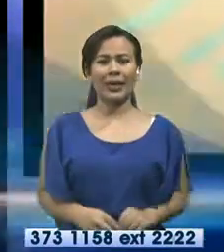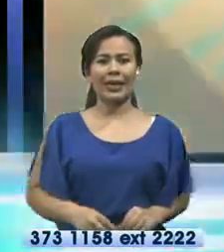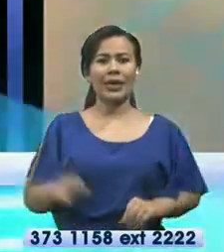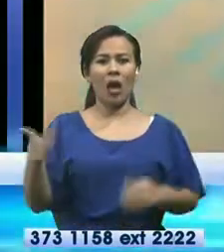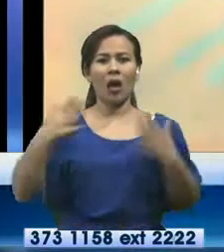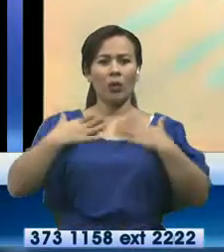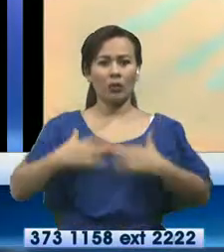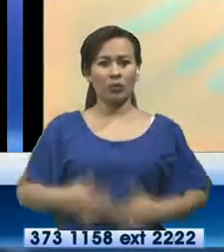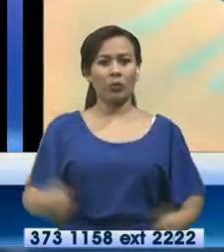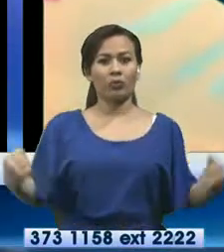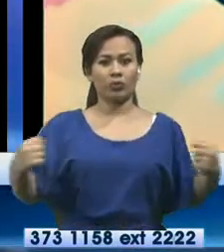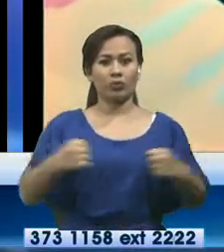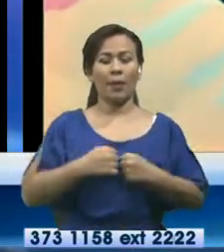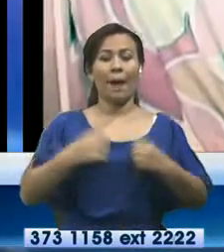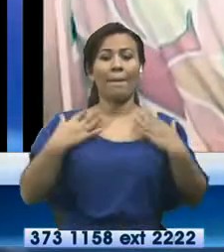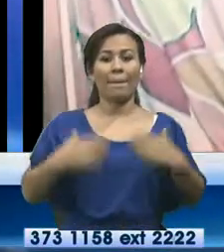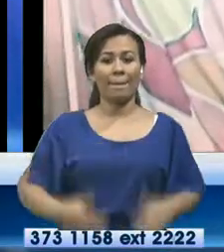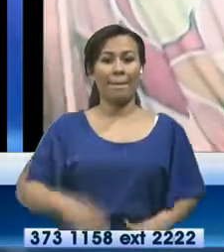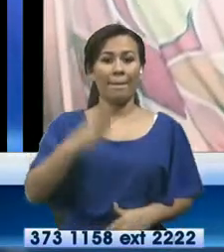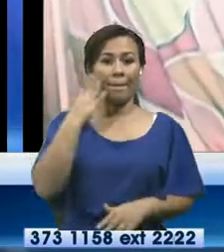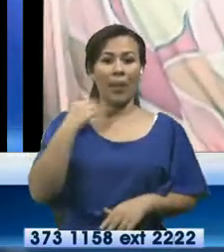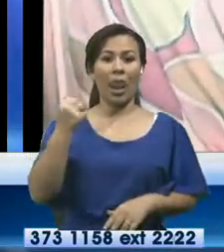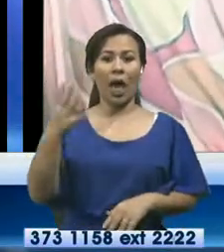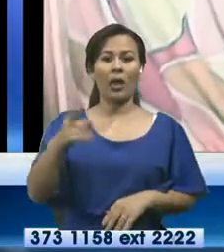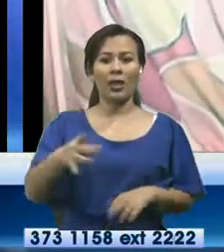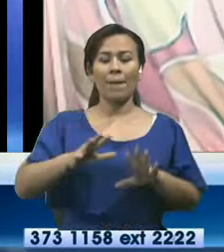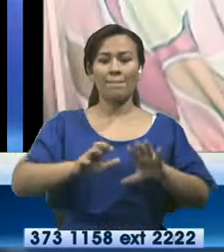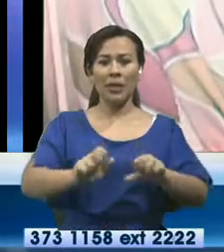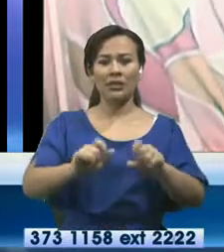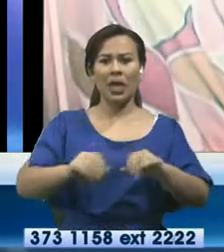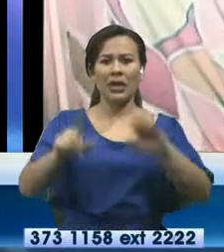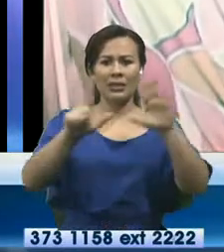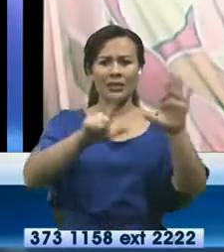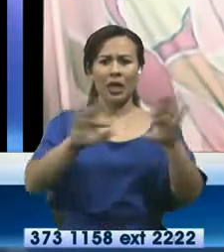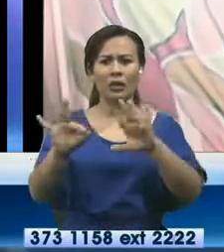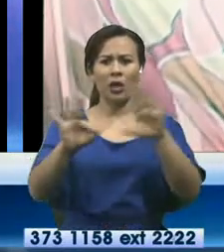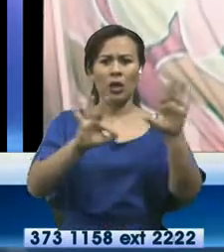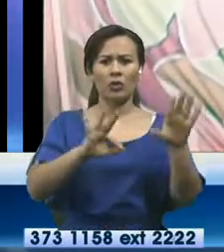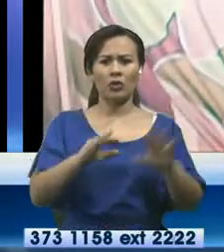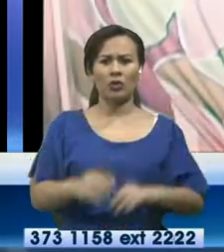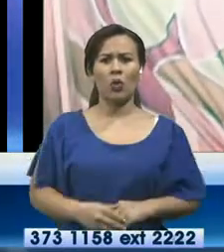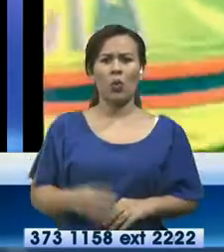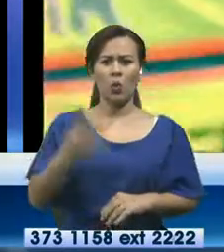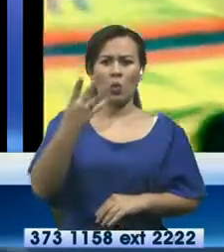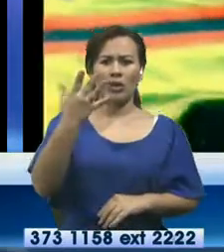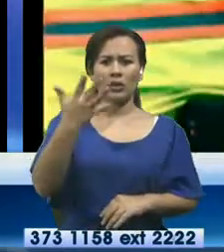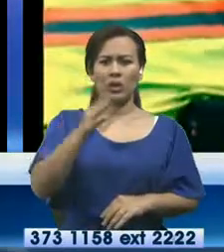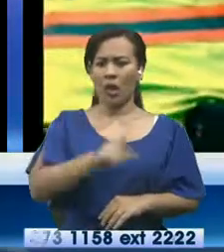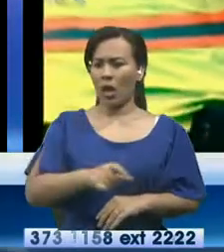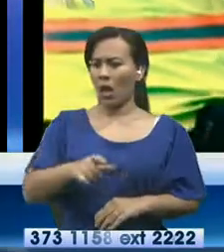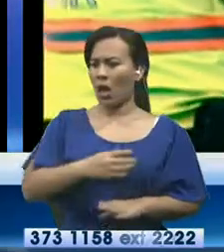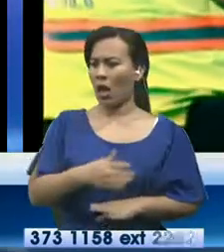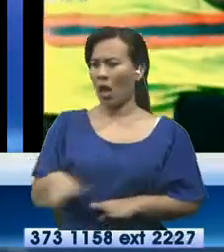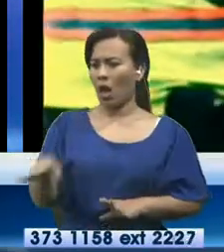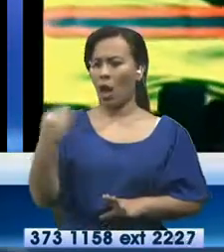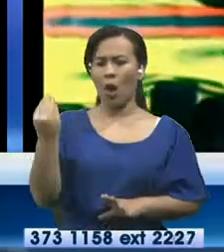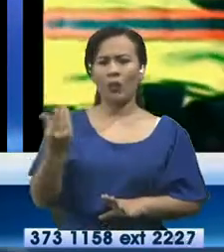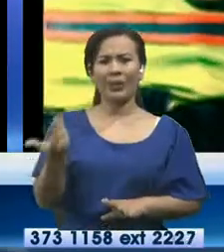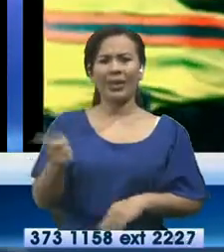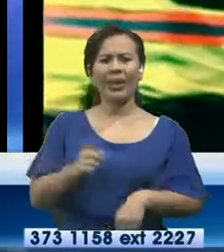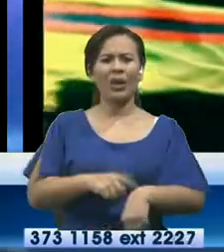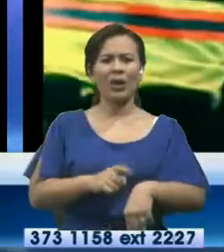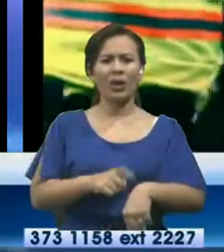venían con un uniforme, decían que era un SPAC de masaje. Salían 7, 8, 6, 4, 5 chicas. ¿Tienes que orar?